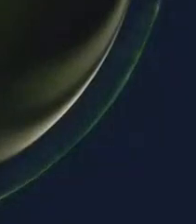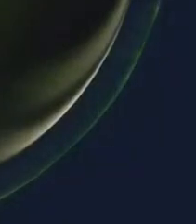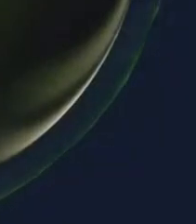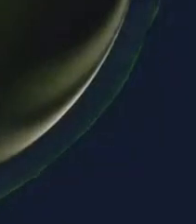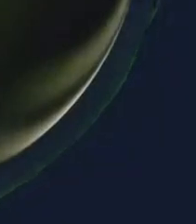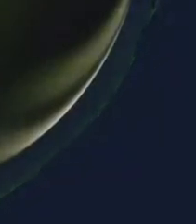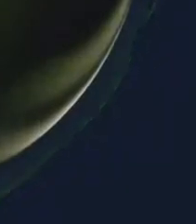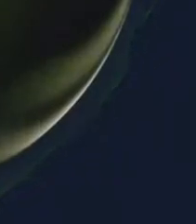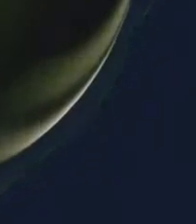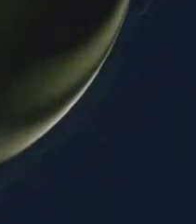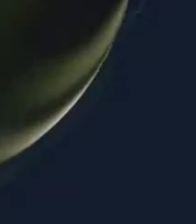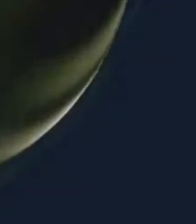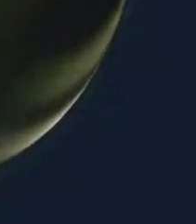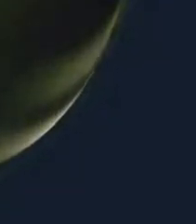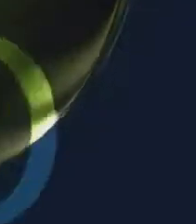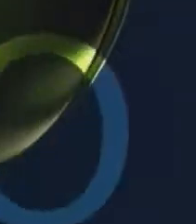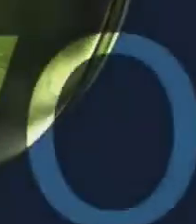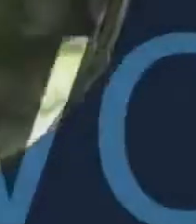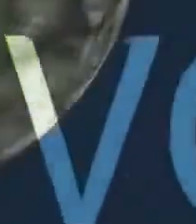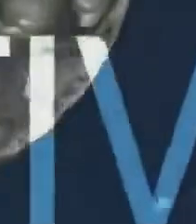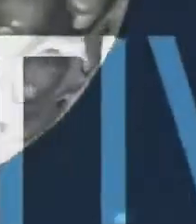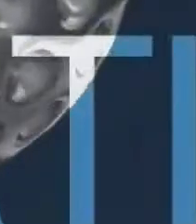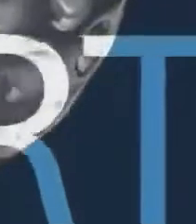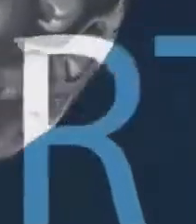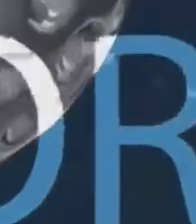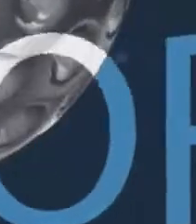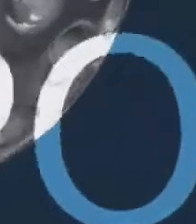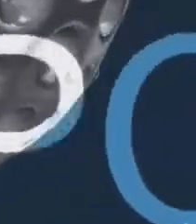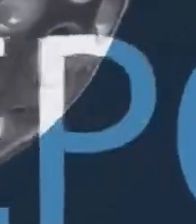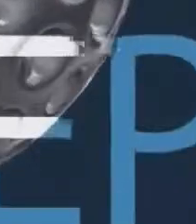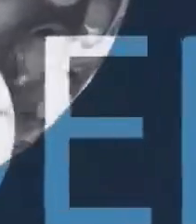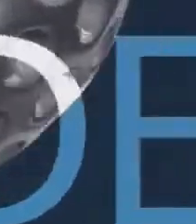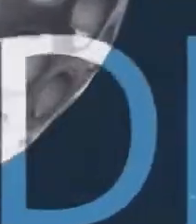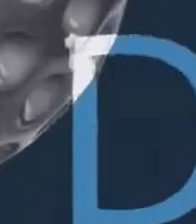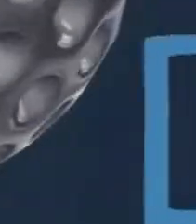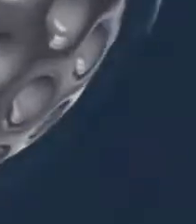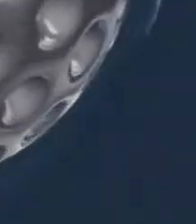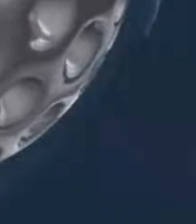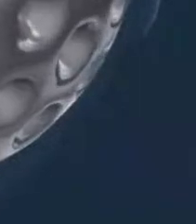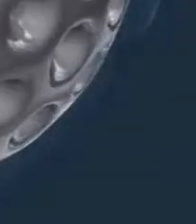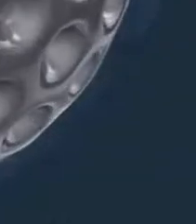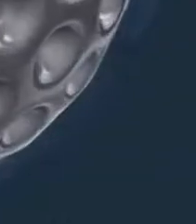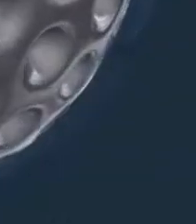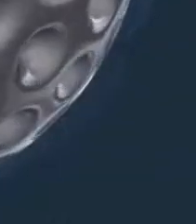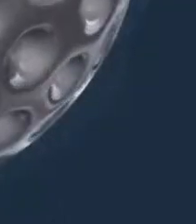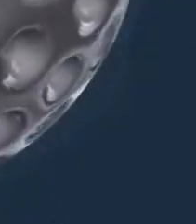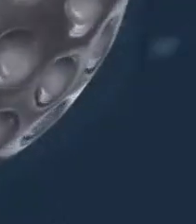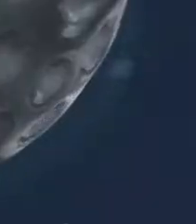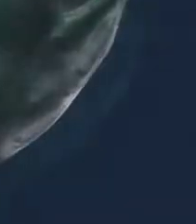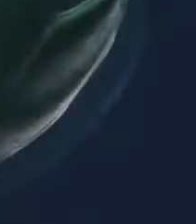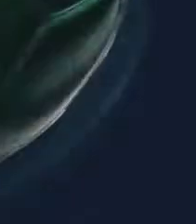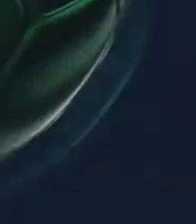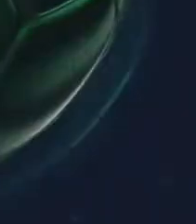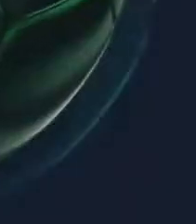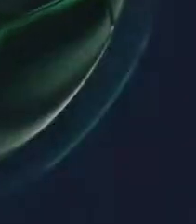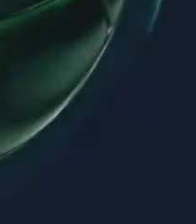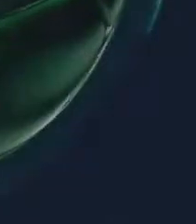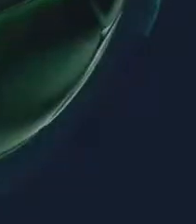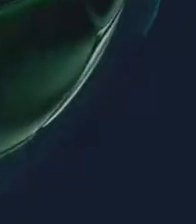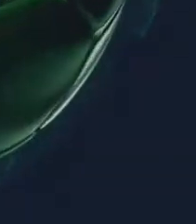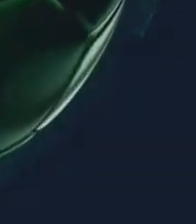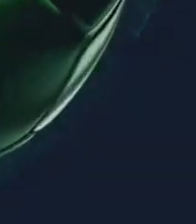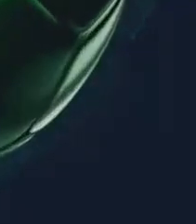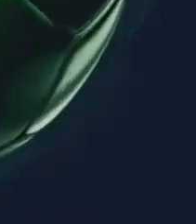Española Dirigió 92 partidos, logró 39 victorias y 26 derrotas Comiso logró el subcampeonato en el 2020